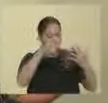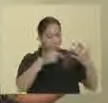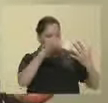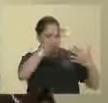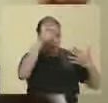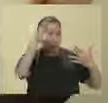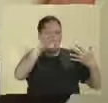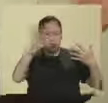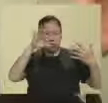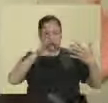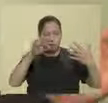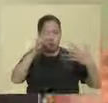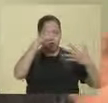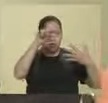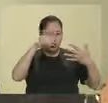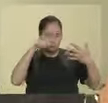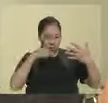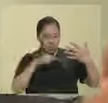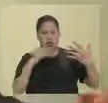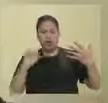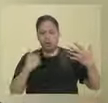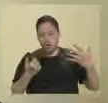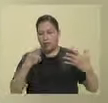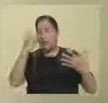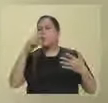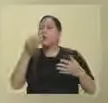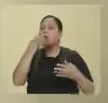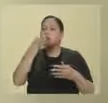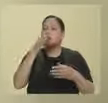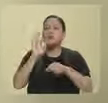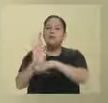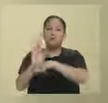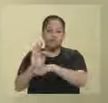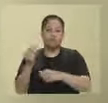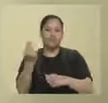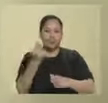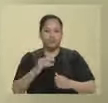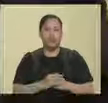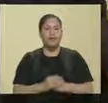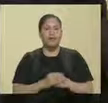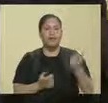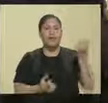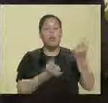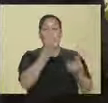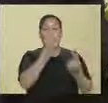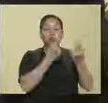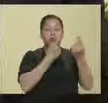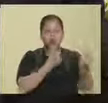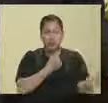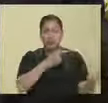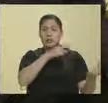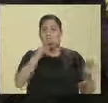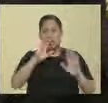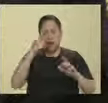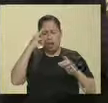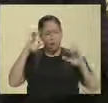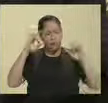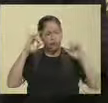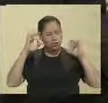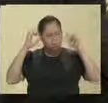e irle quitando palomitas para determinar causas. En algunos niños que tienen migraña,